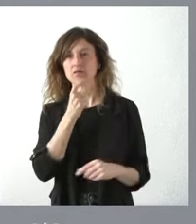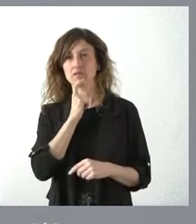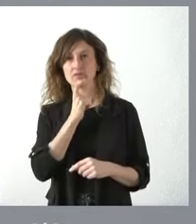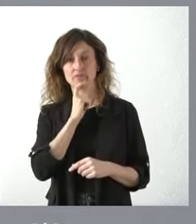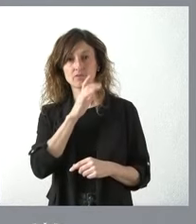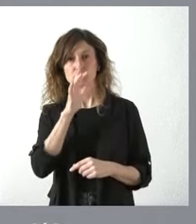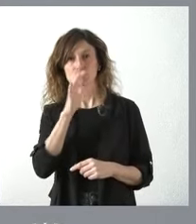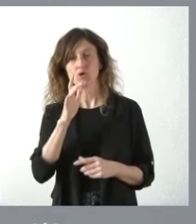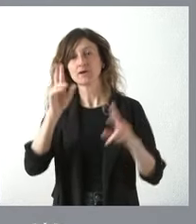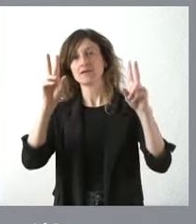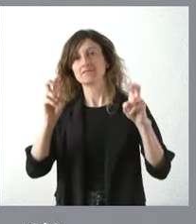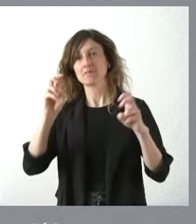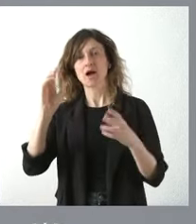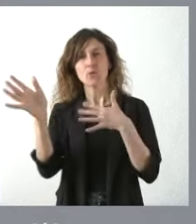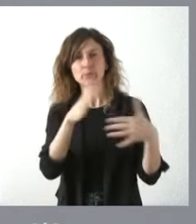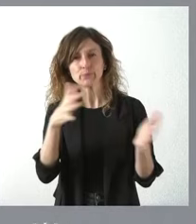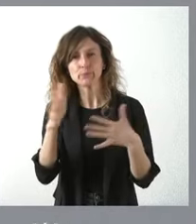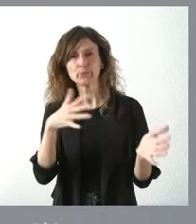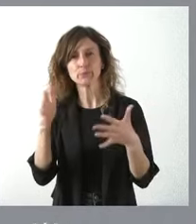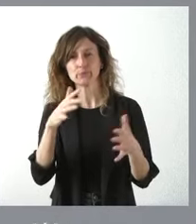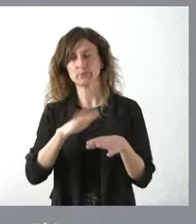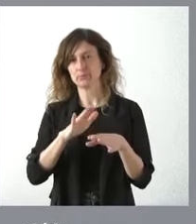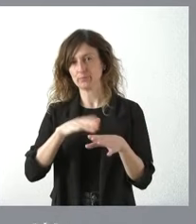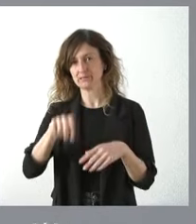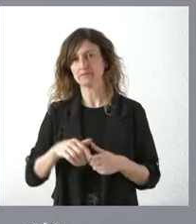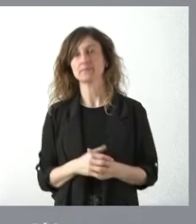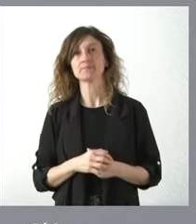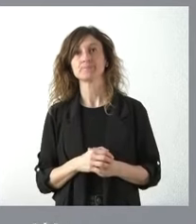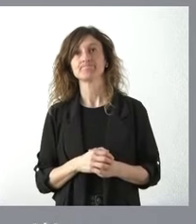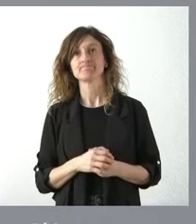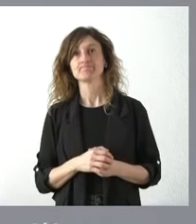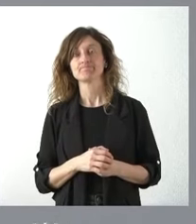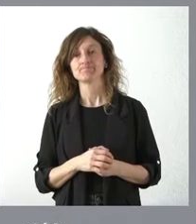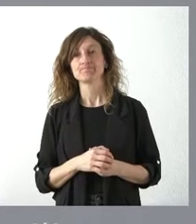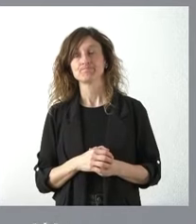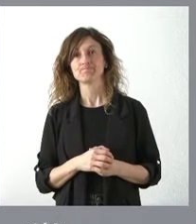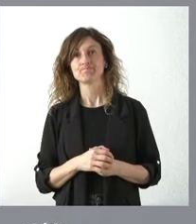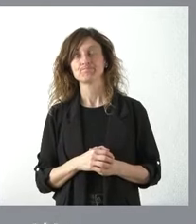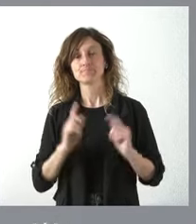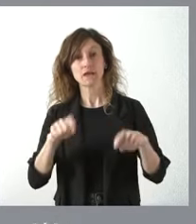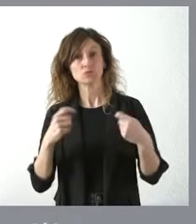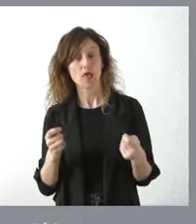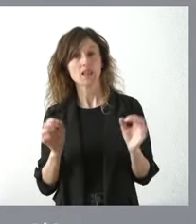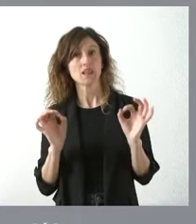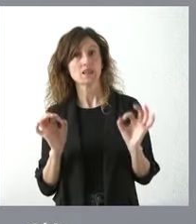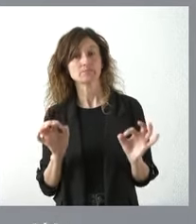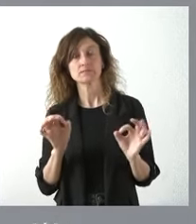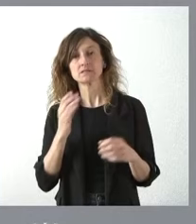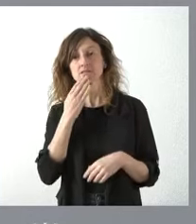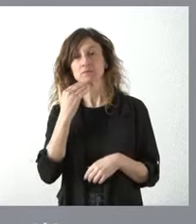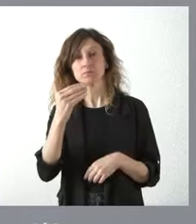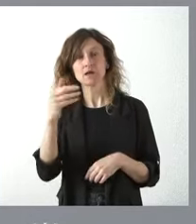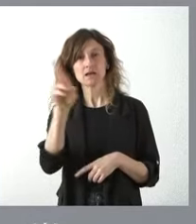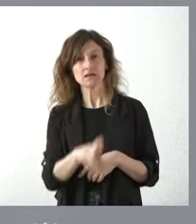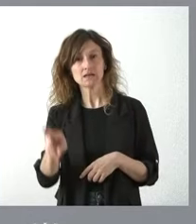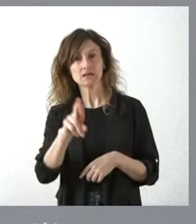las convecciones de aire y viento que se produjeron en aquel contexto. Naturalmente, nosotros pensamos que si se repiten condiciones